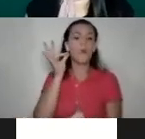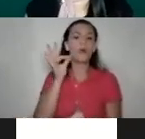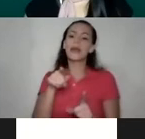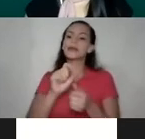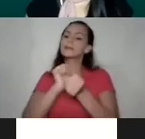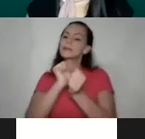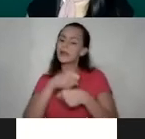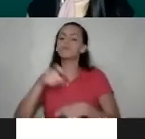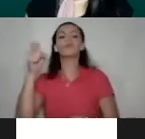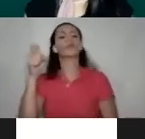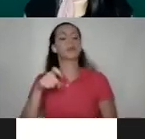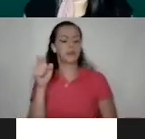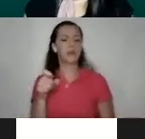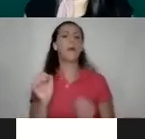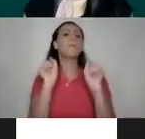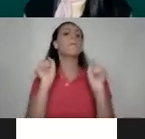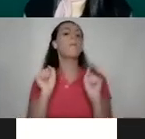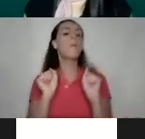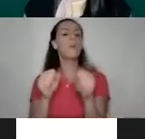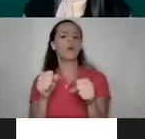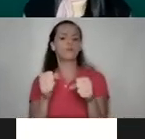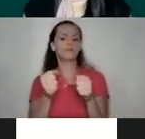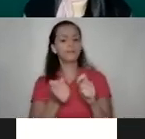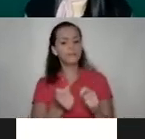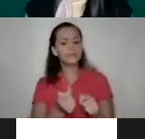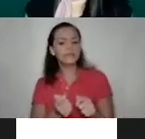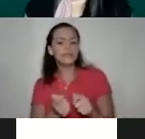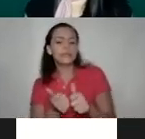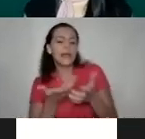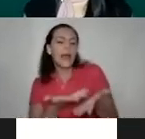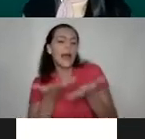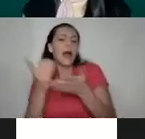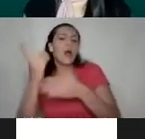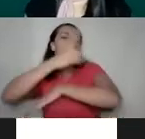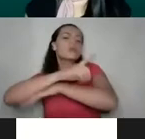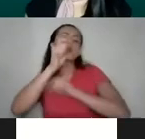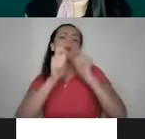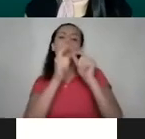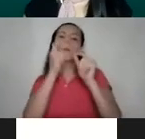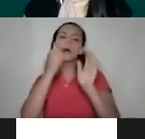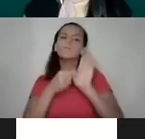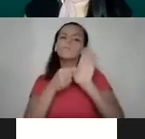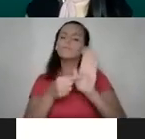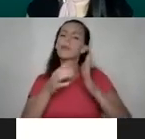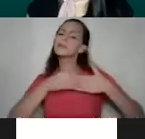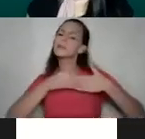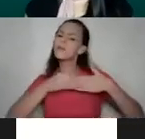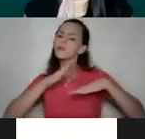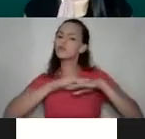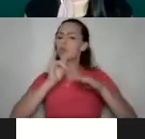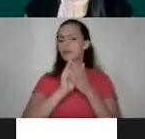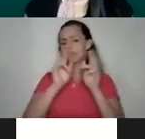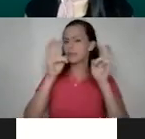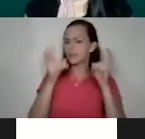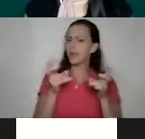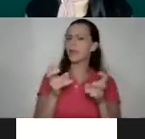necesario poder sacar un día en específico para reivindicar este tema, para sensibilizarnos, para darnos